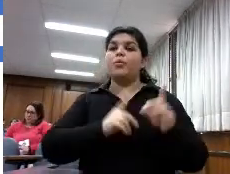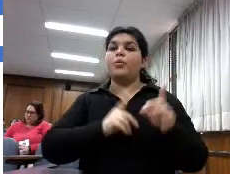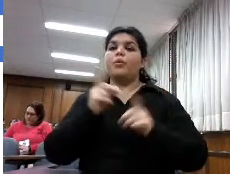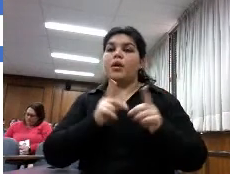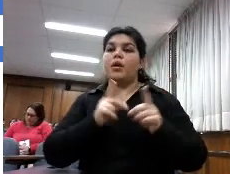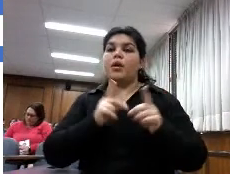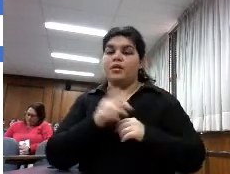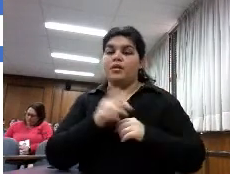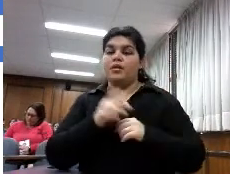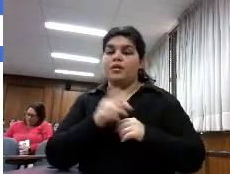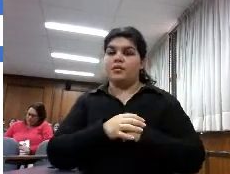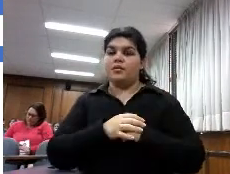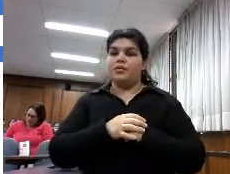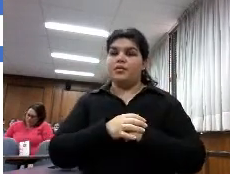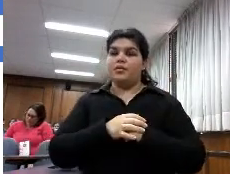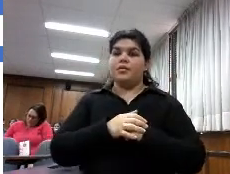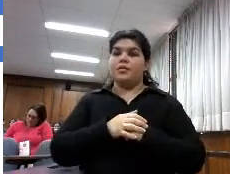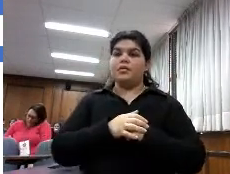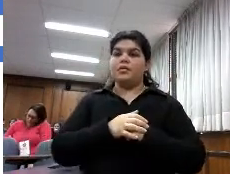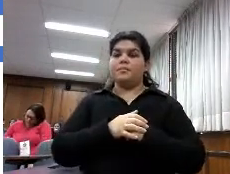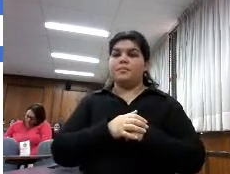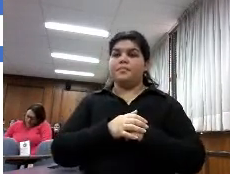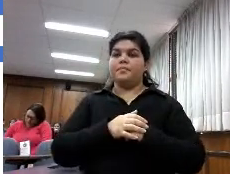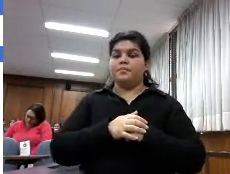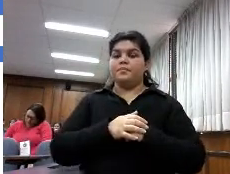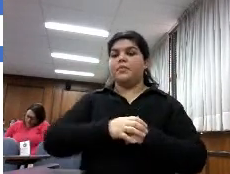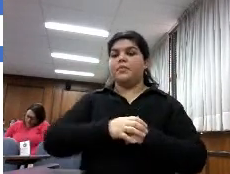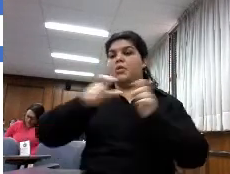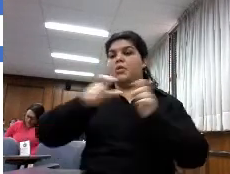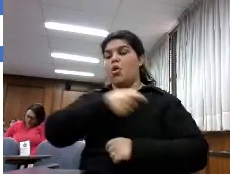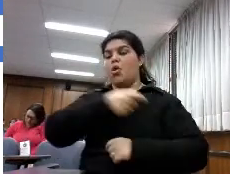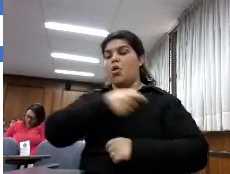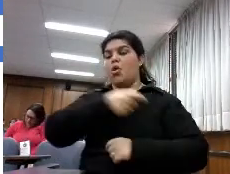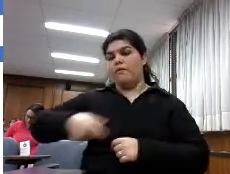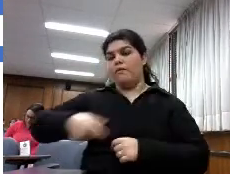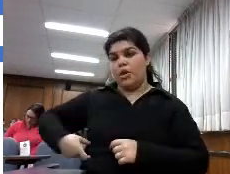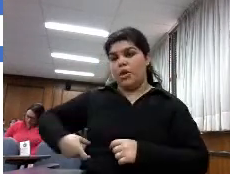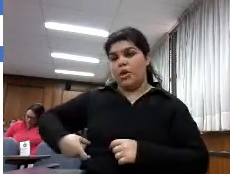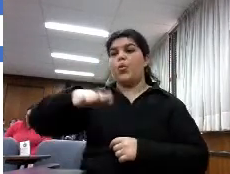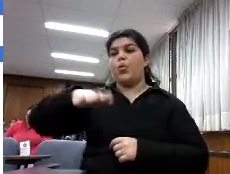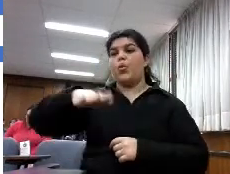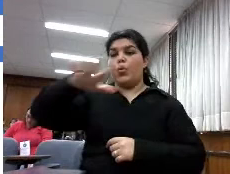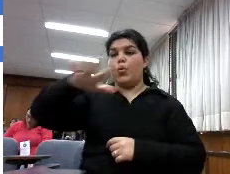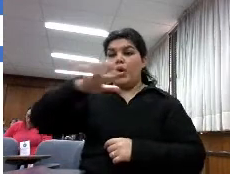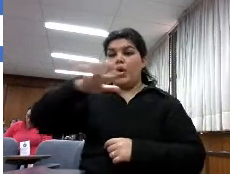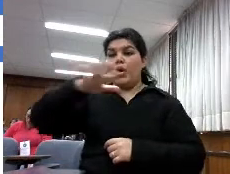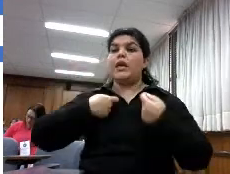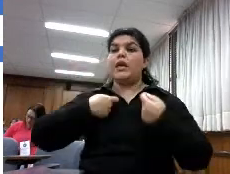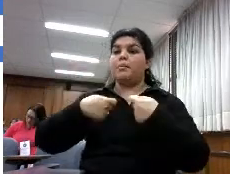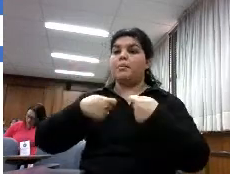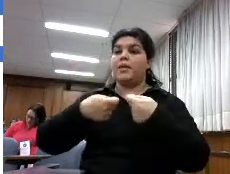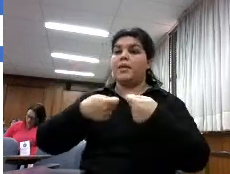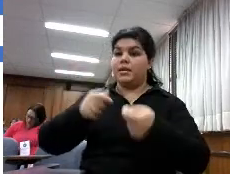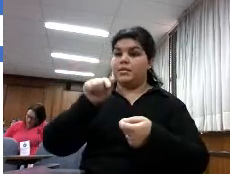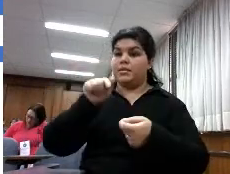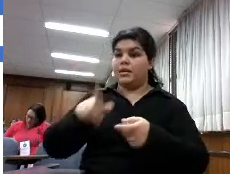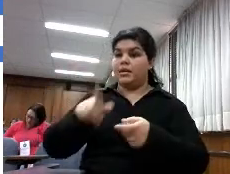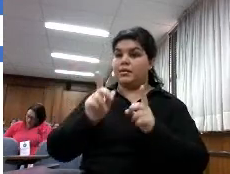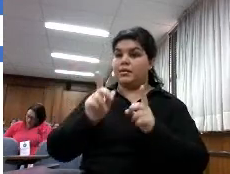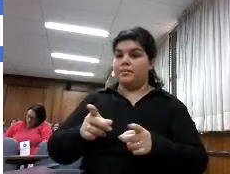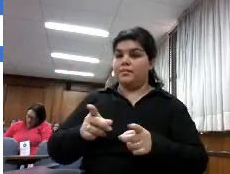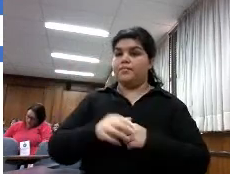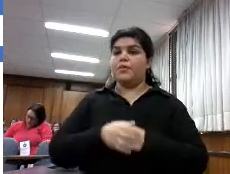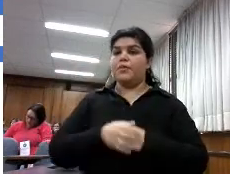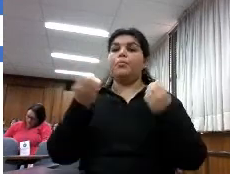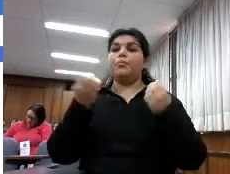debe ser que los gobiernos las instituciones inviertan en esto directamente porque desde el